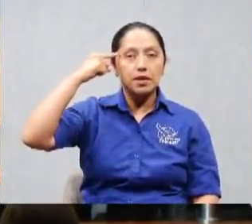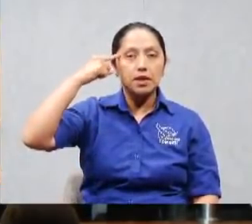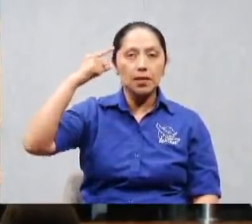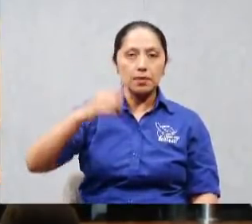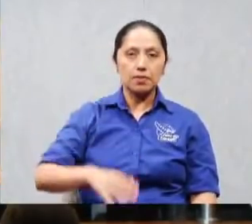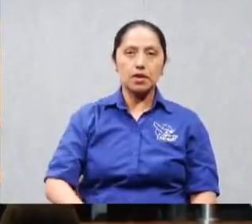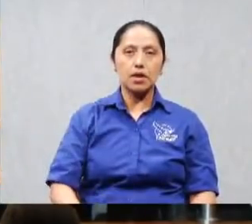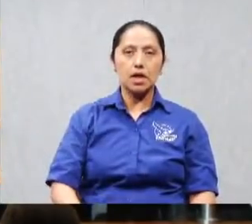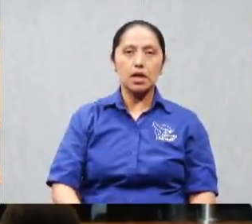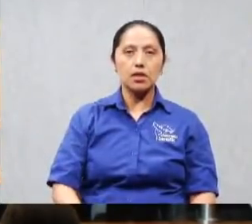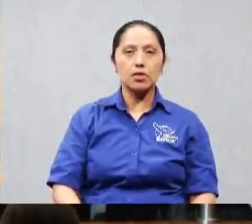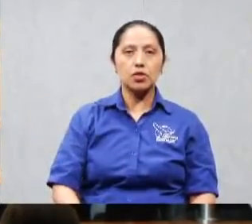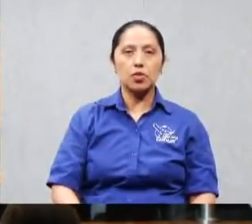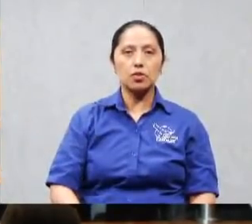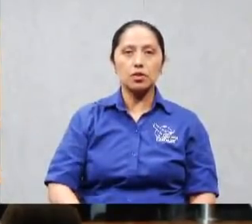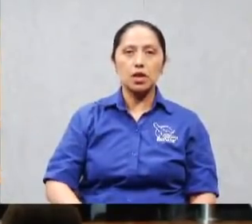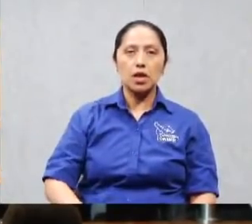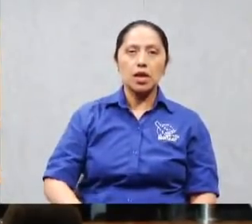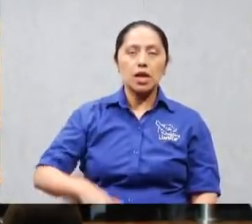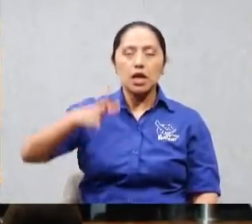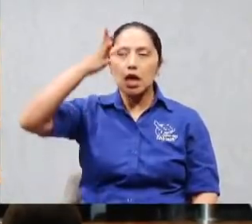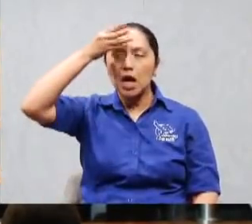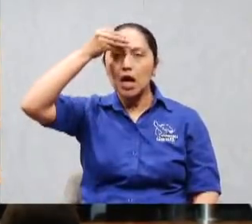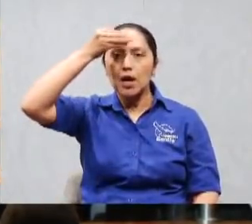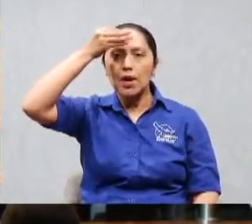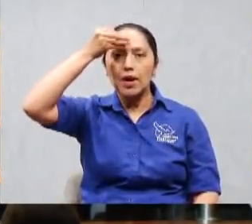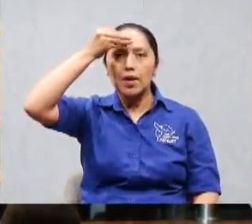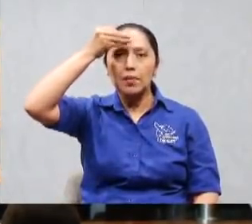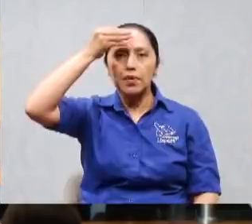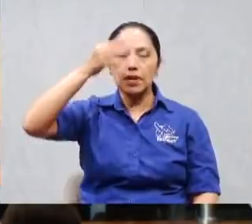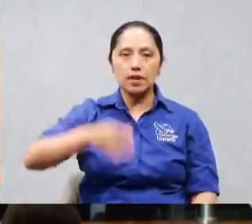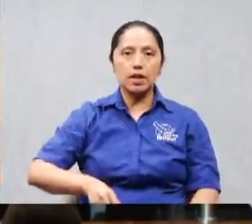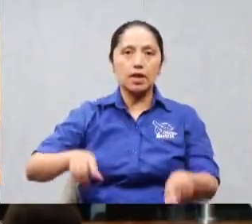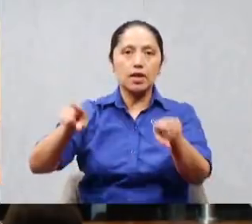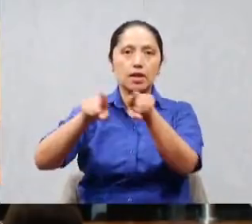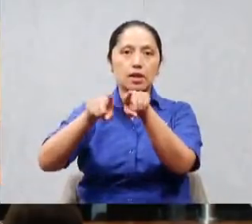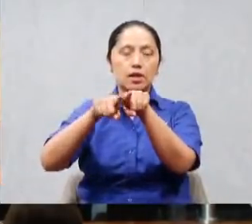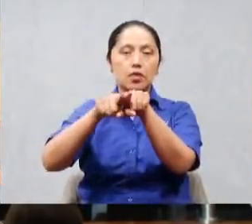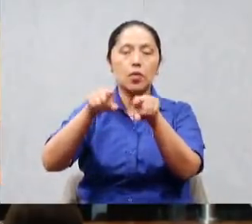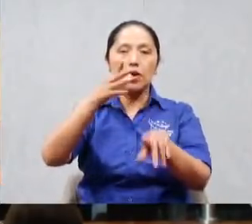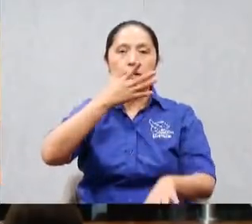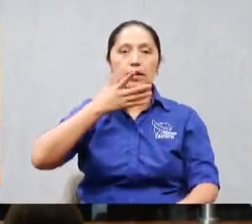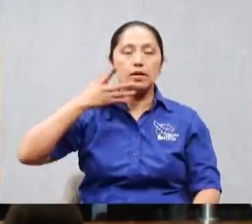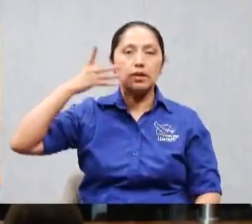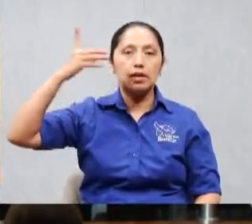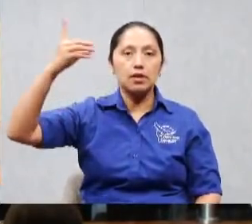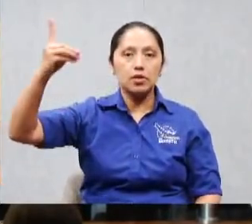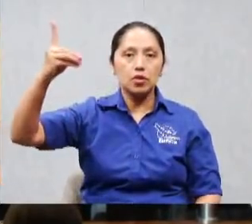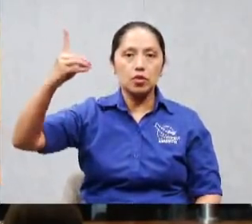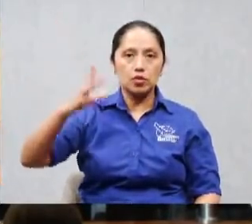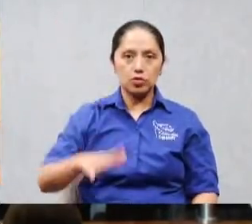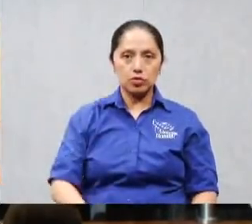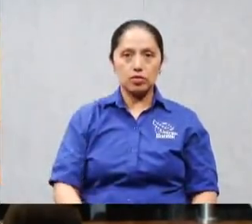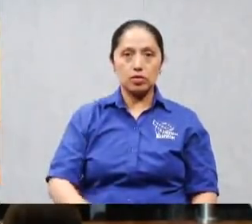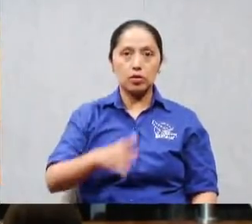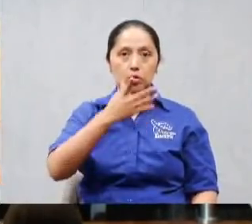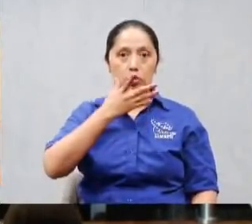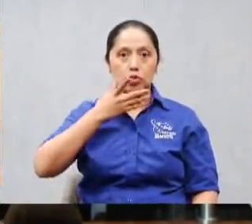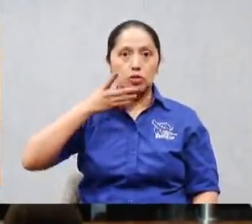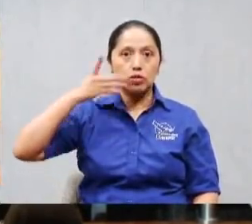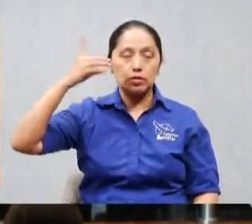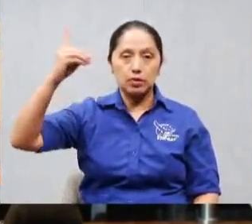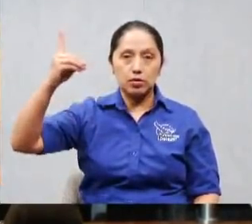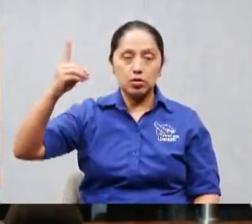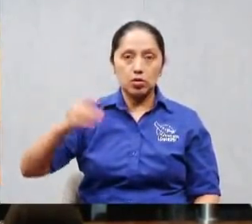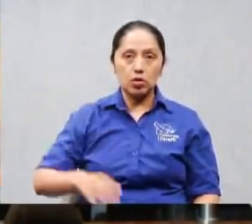divina. Porque si Él tiene tope, entonces ya deja de ser el Dios que dice la Biblia y que